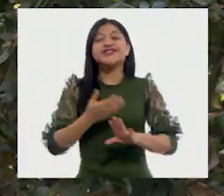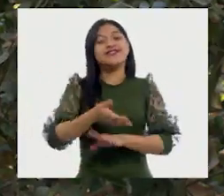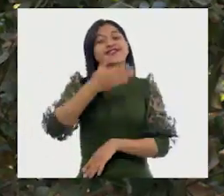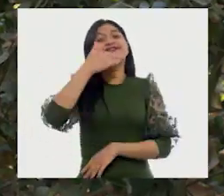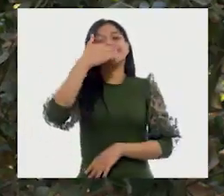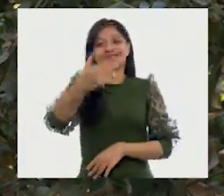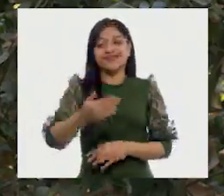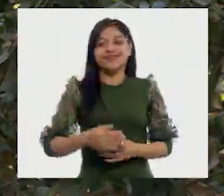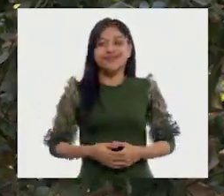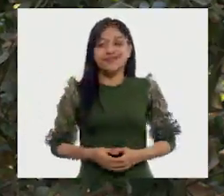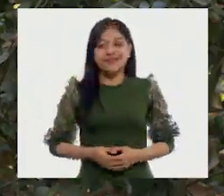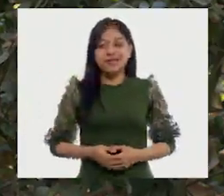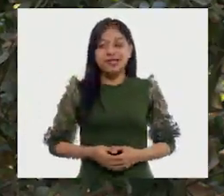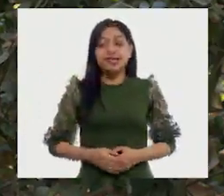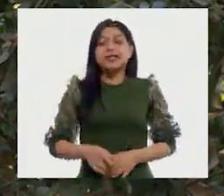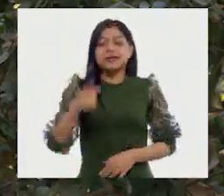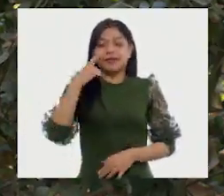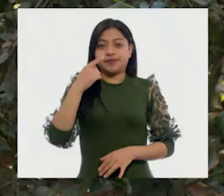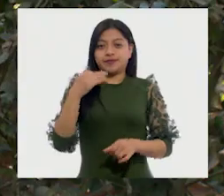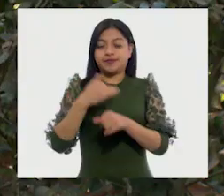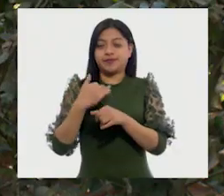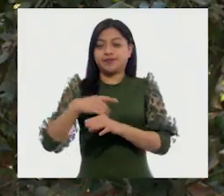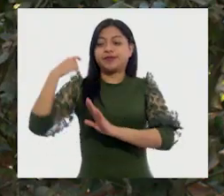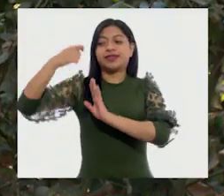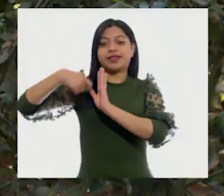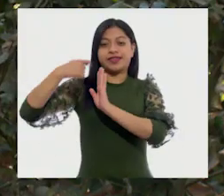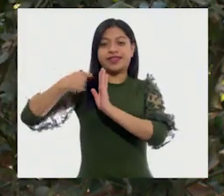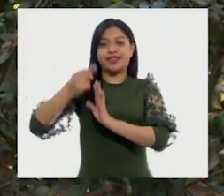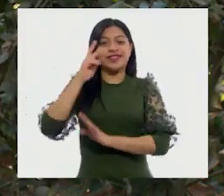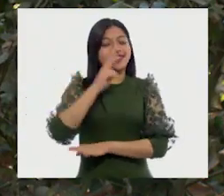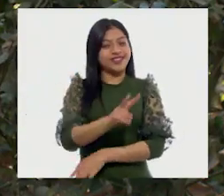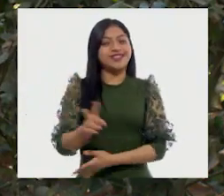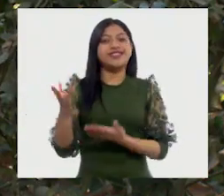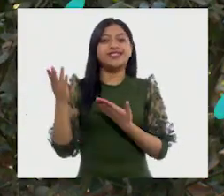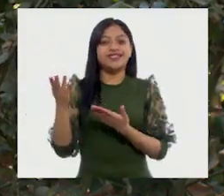bien! ¡Vamos a ver el siguiente video!